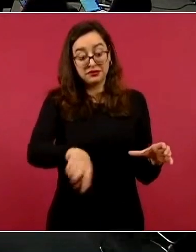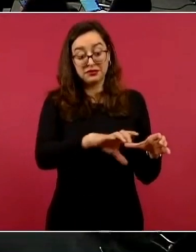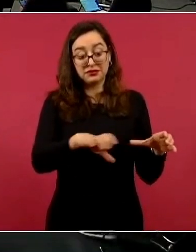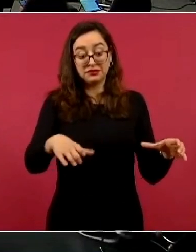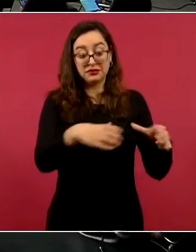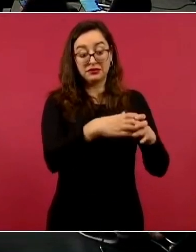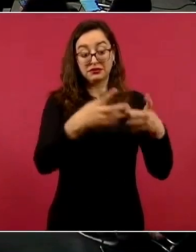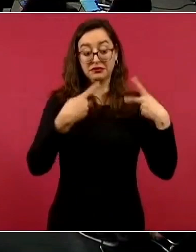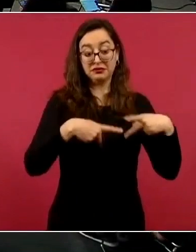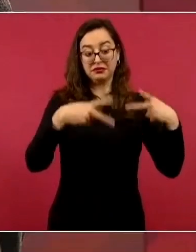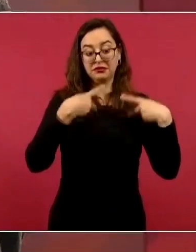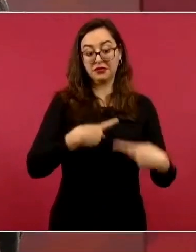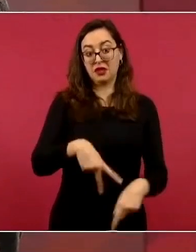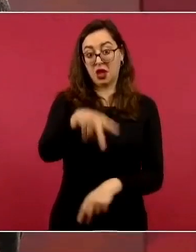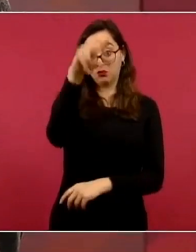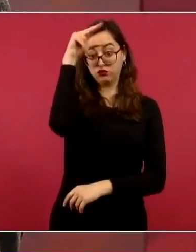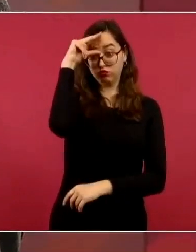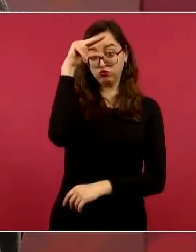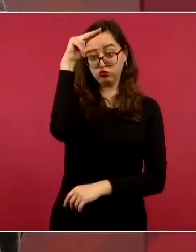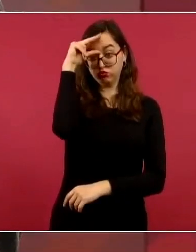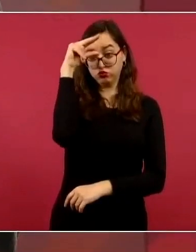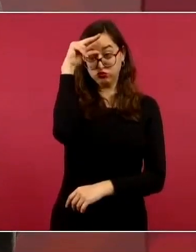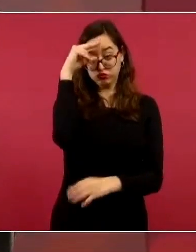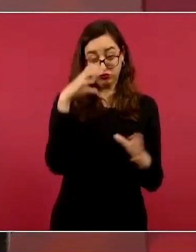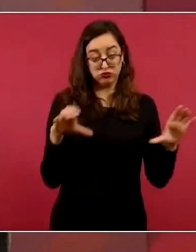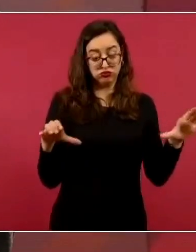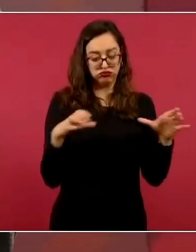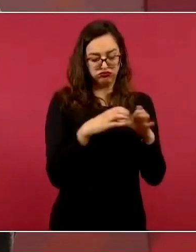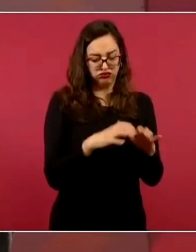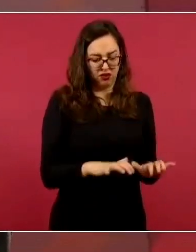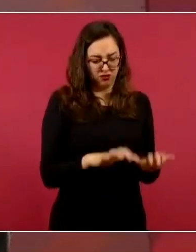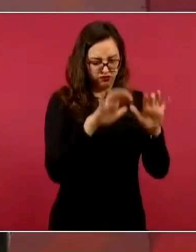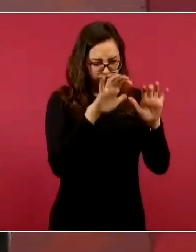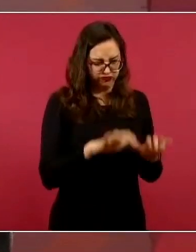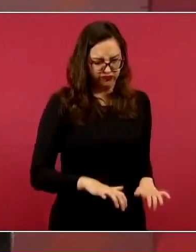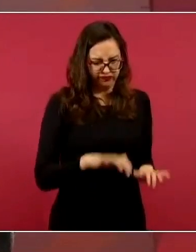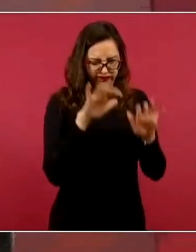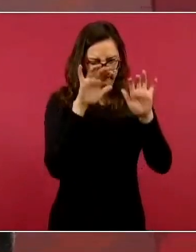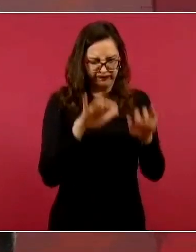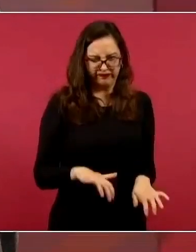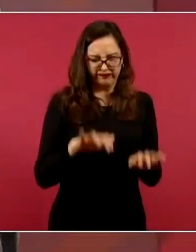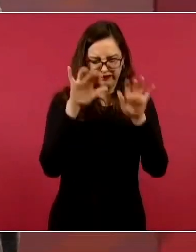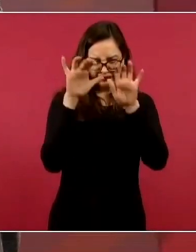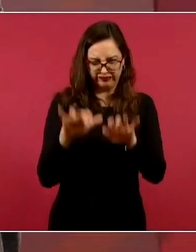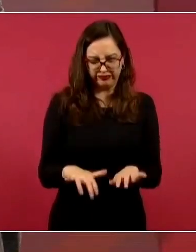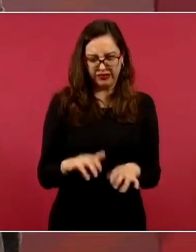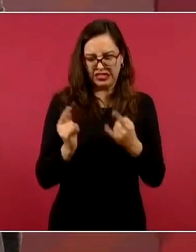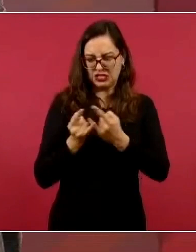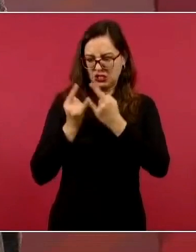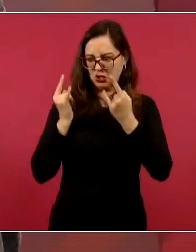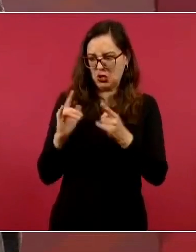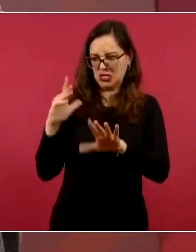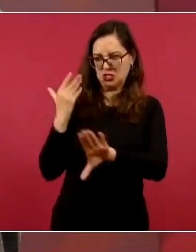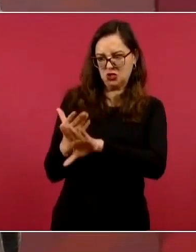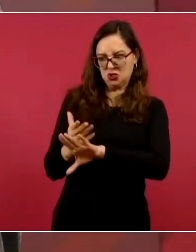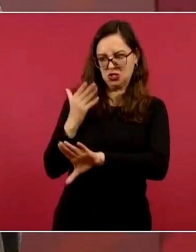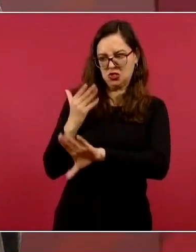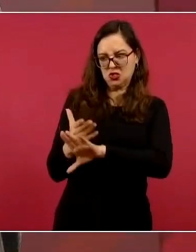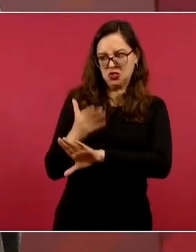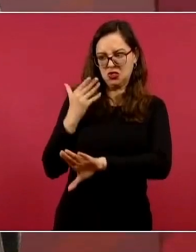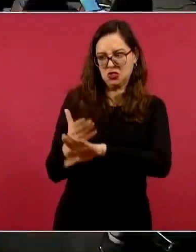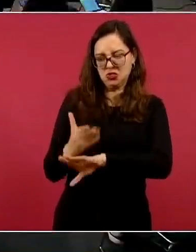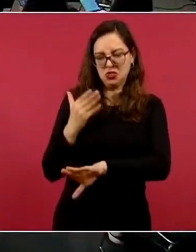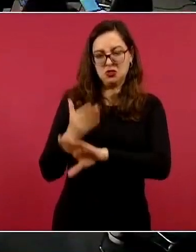en contra de nuestros héroes,